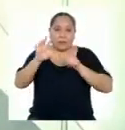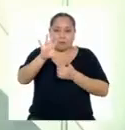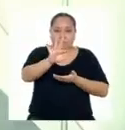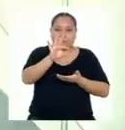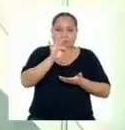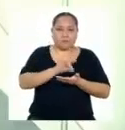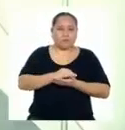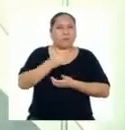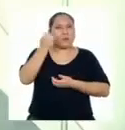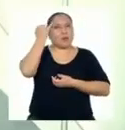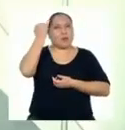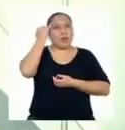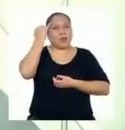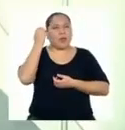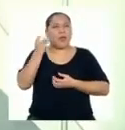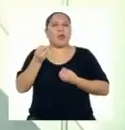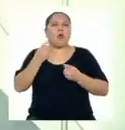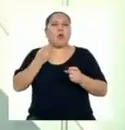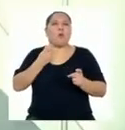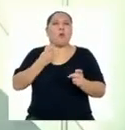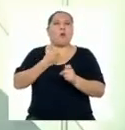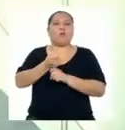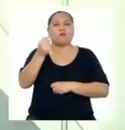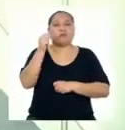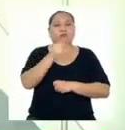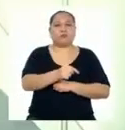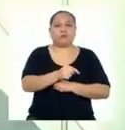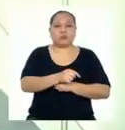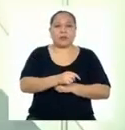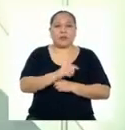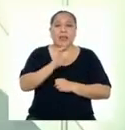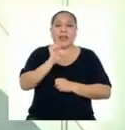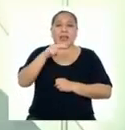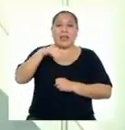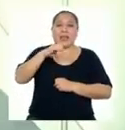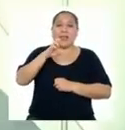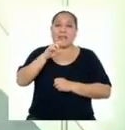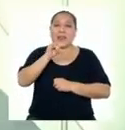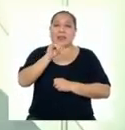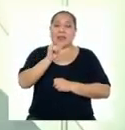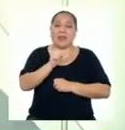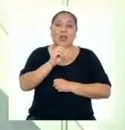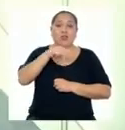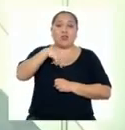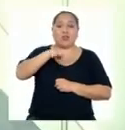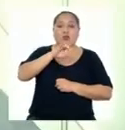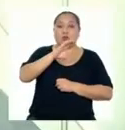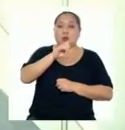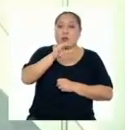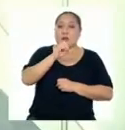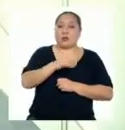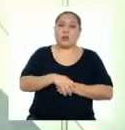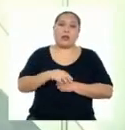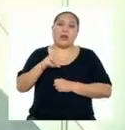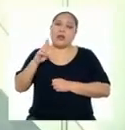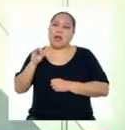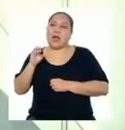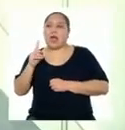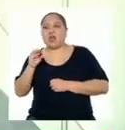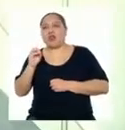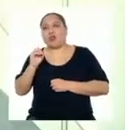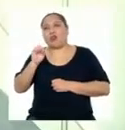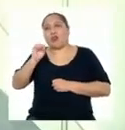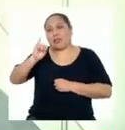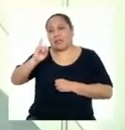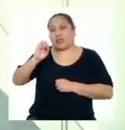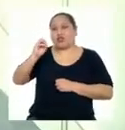una posición informada sobre el impacto de las aplicaciones de la energía nuclear Radisótopos, radiofármacos y